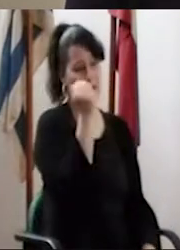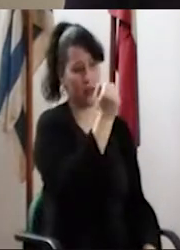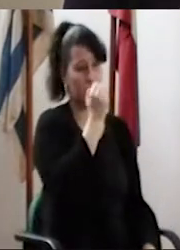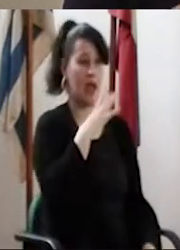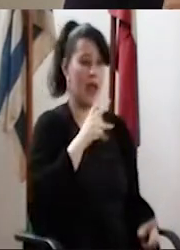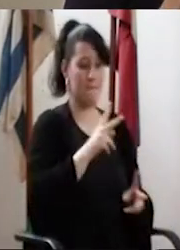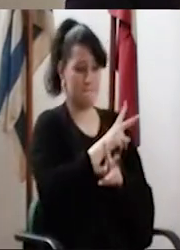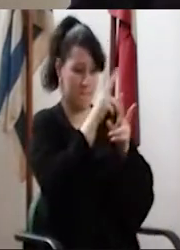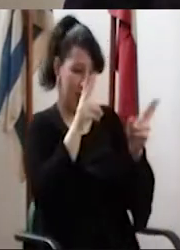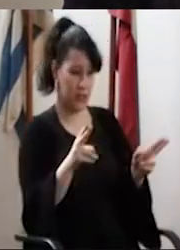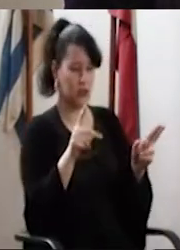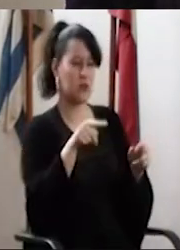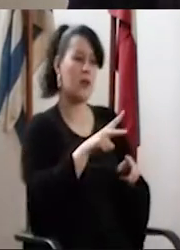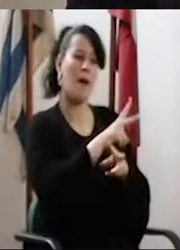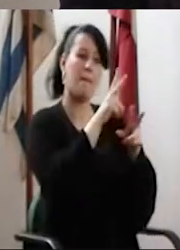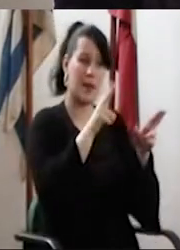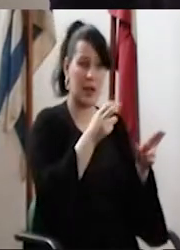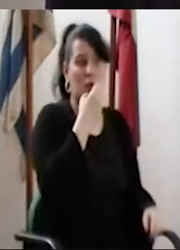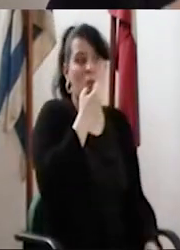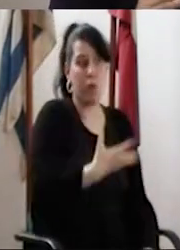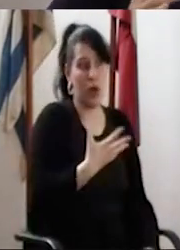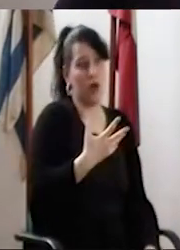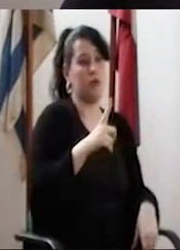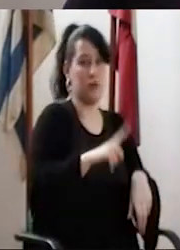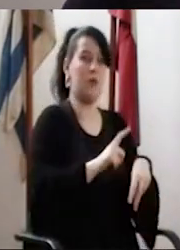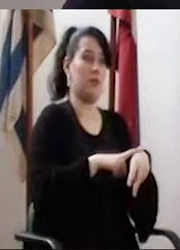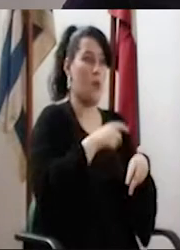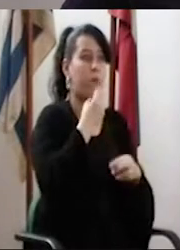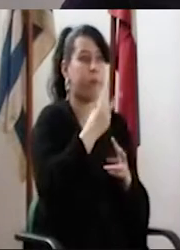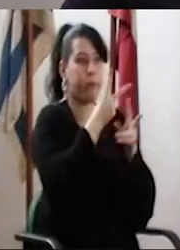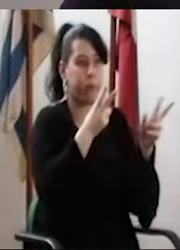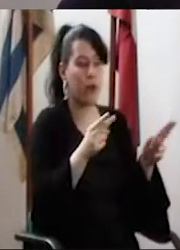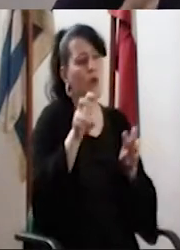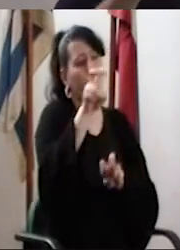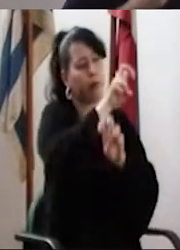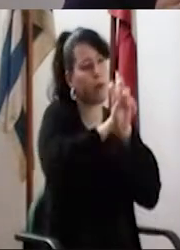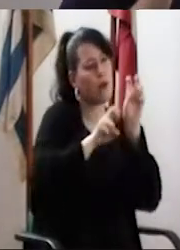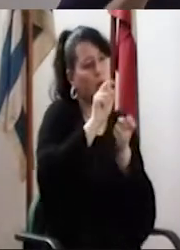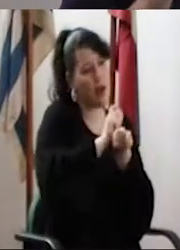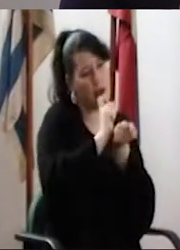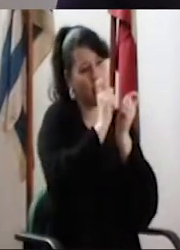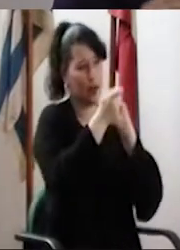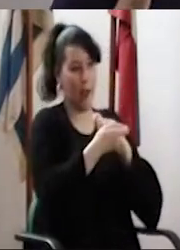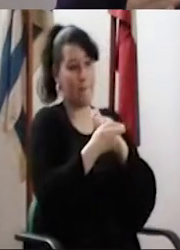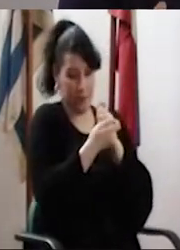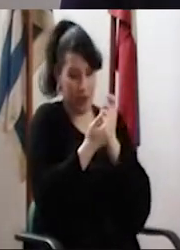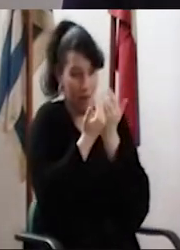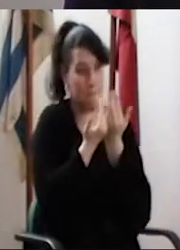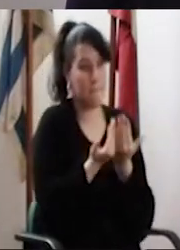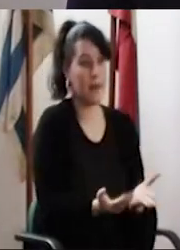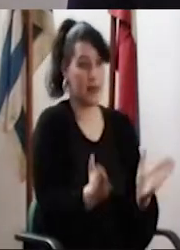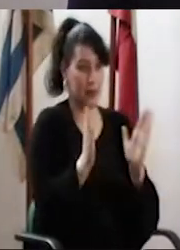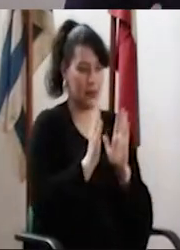importantes y tienen plazos. Los plazos son generosos y se busca que los cambios se